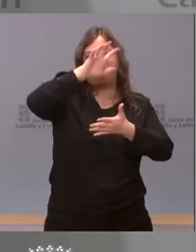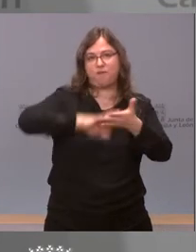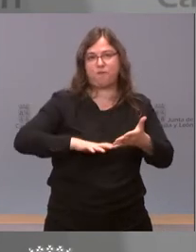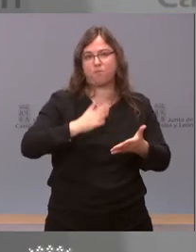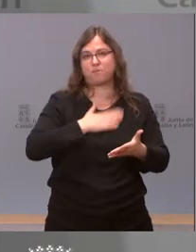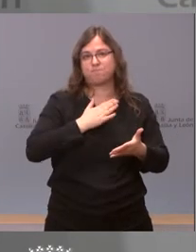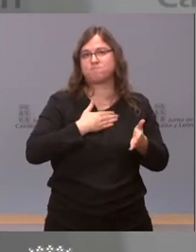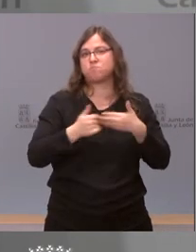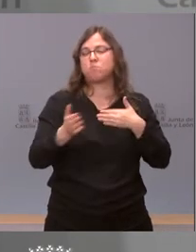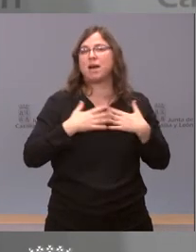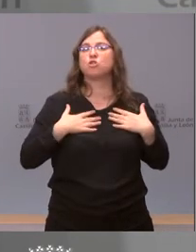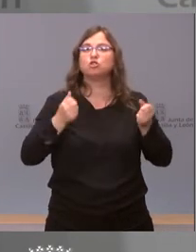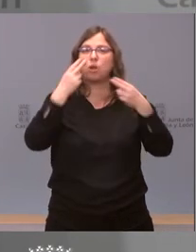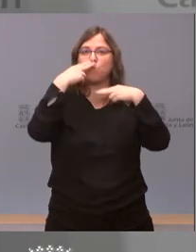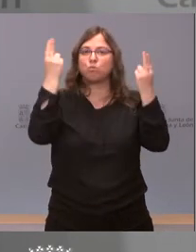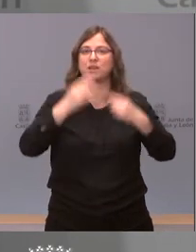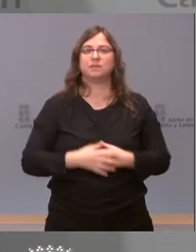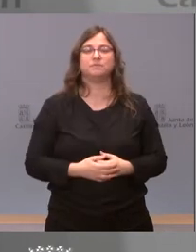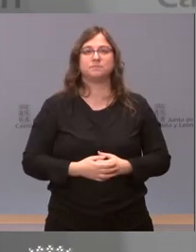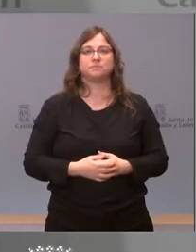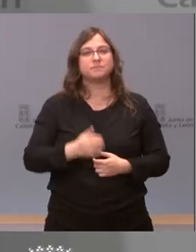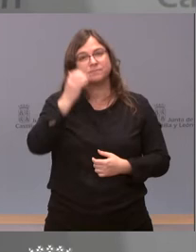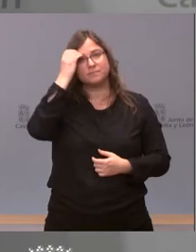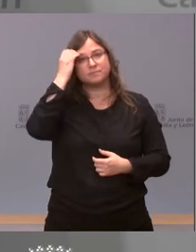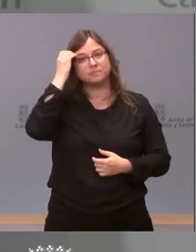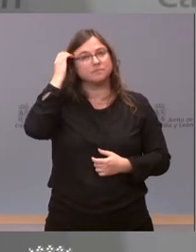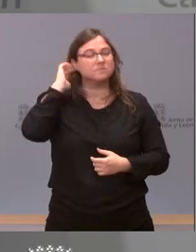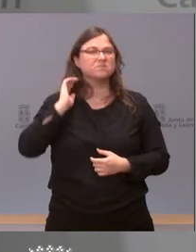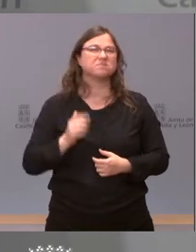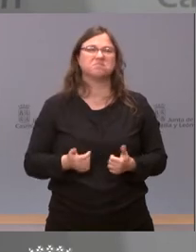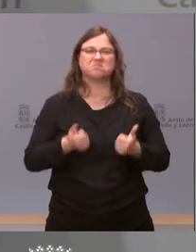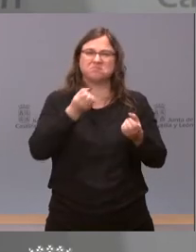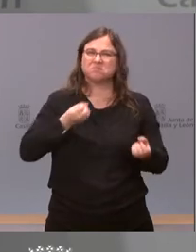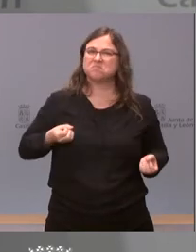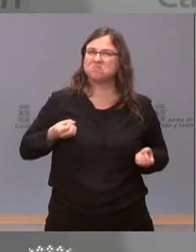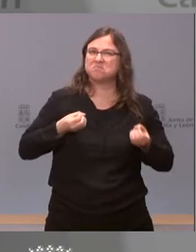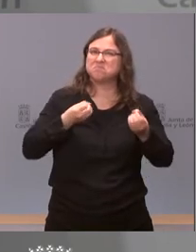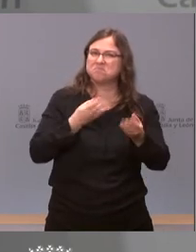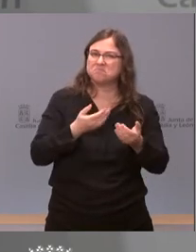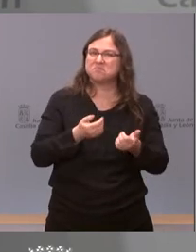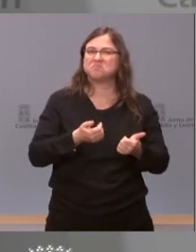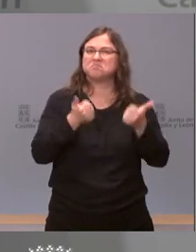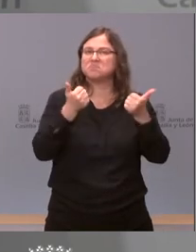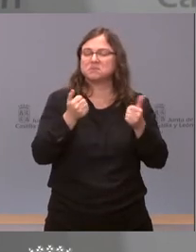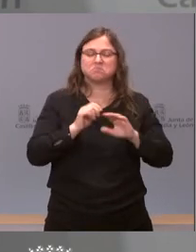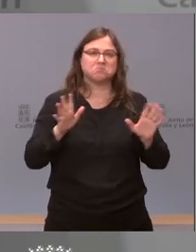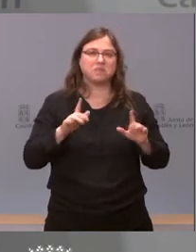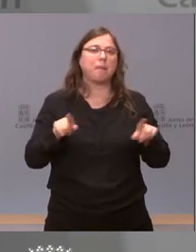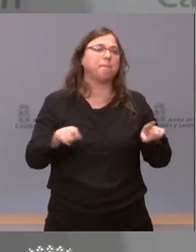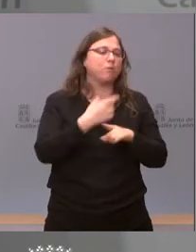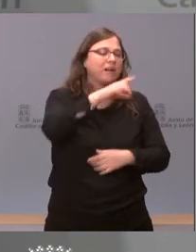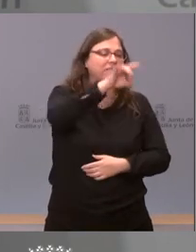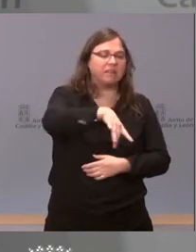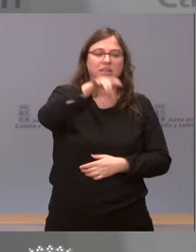pública y no voy a manifestar una opinión distinta independientemente de quien sea el